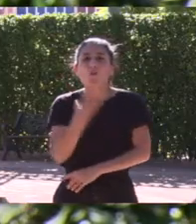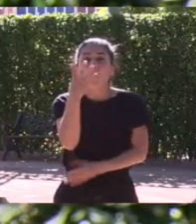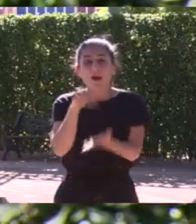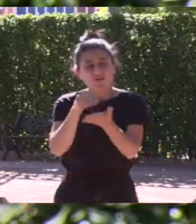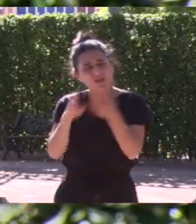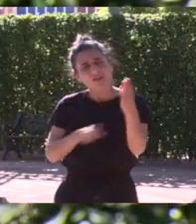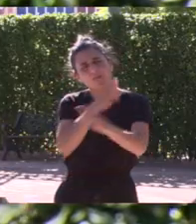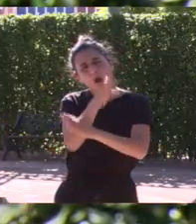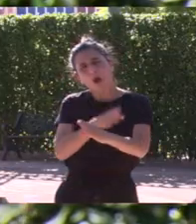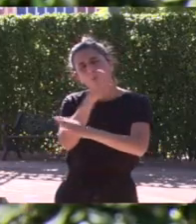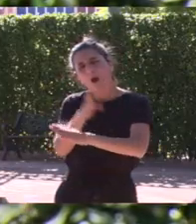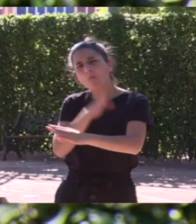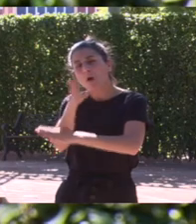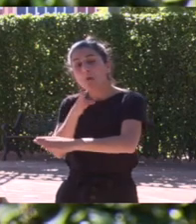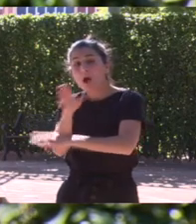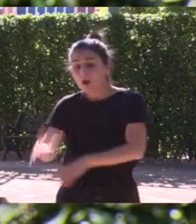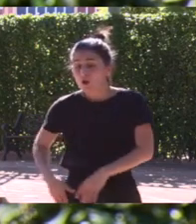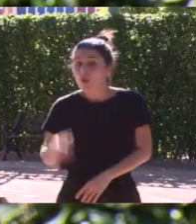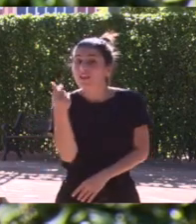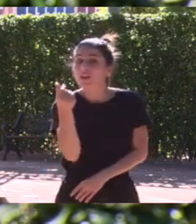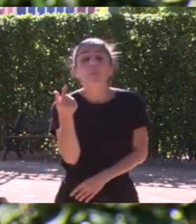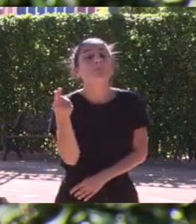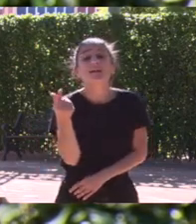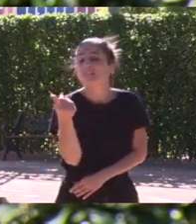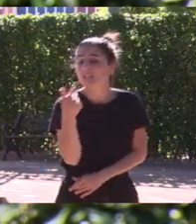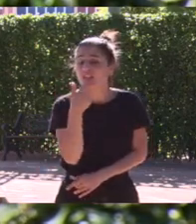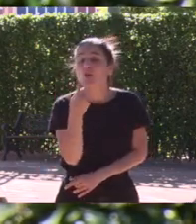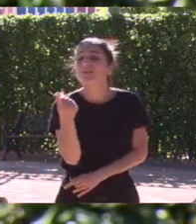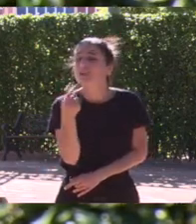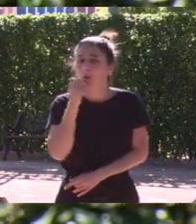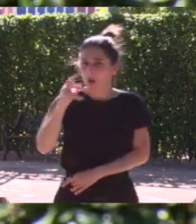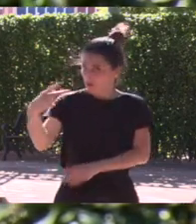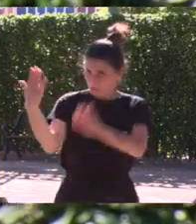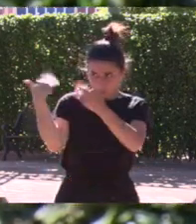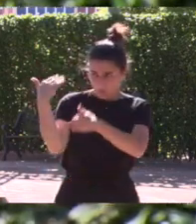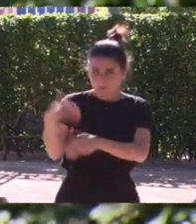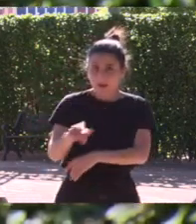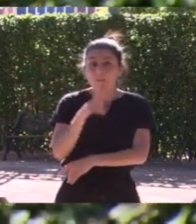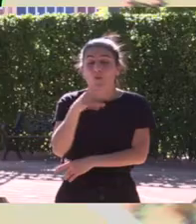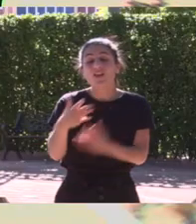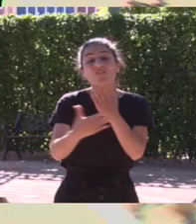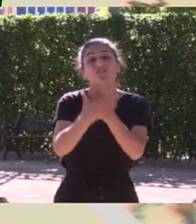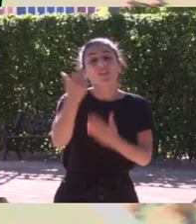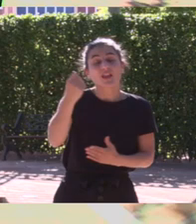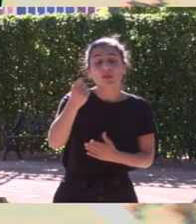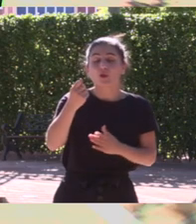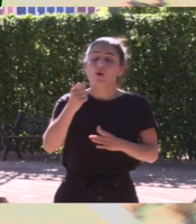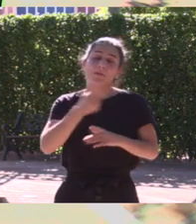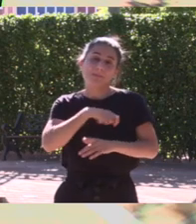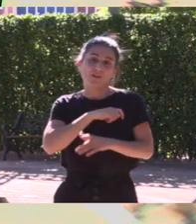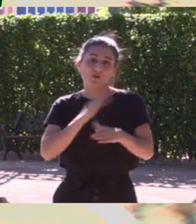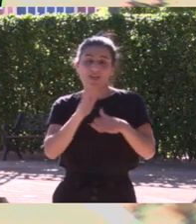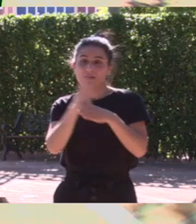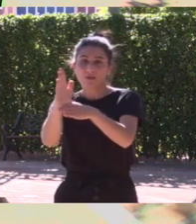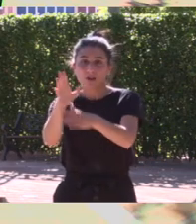fui a cuatro campeonatos del mundo sin una peseta y digo peseta porque eran pesetas no eran euros por parte de la Federación Española